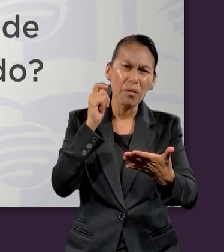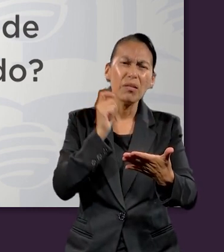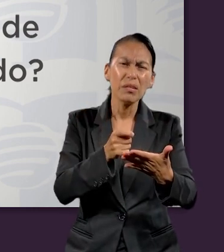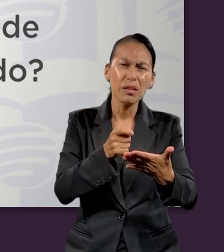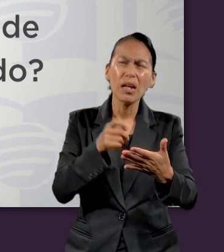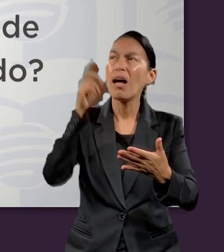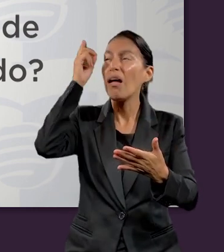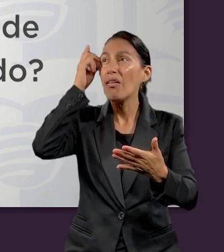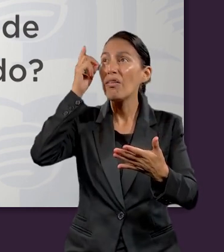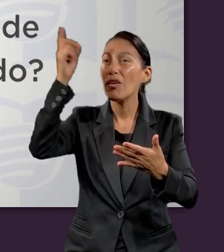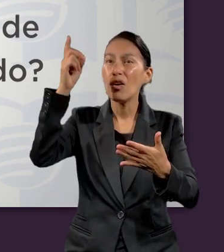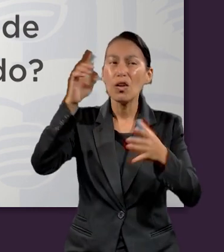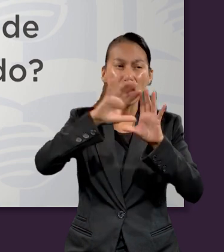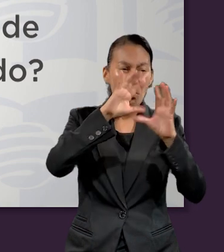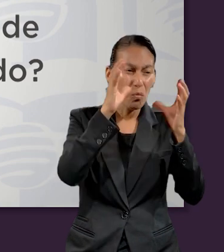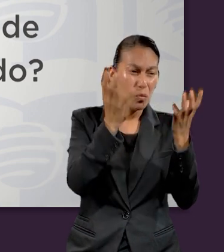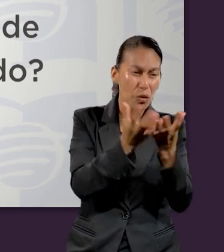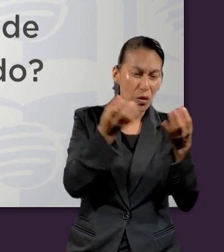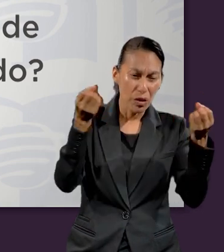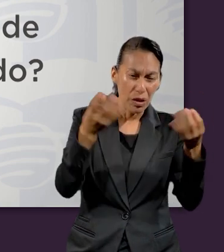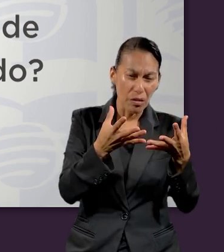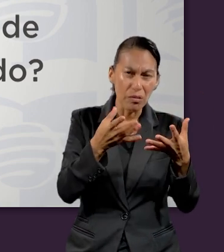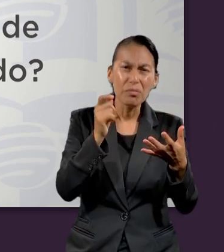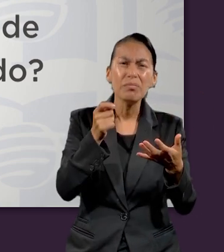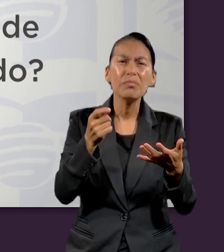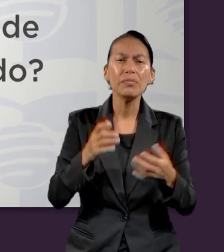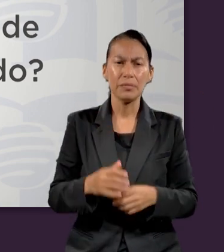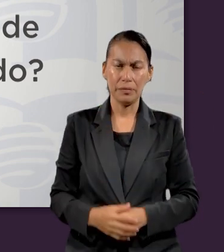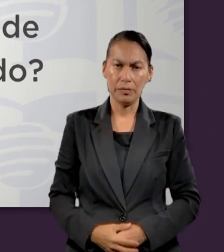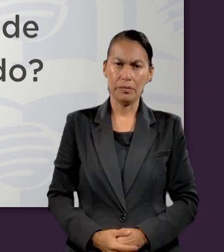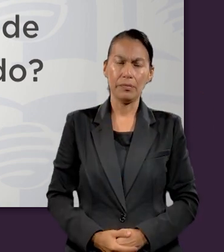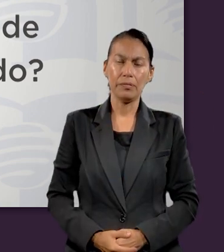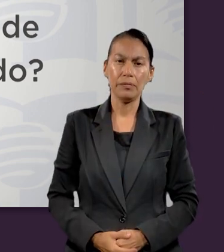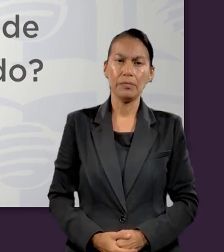acerca de cómo Dios creó al mundo?